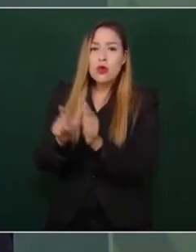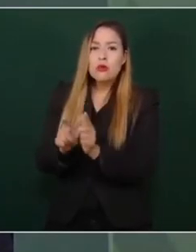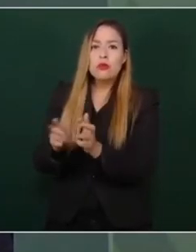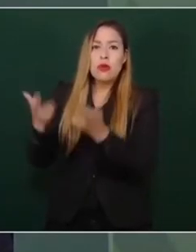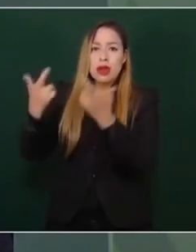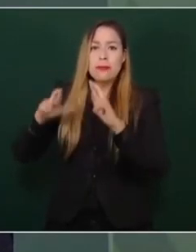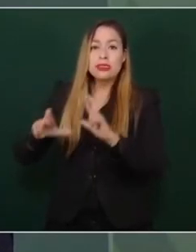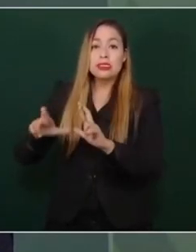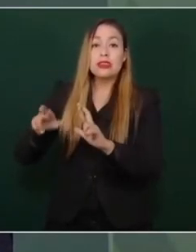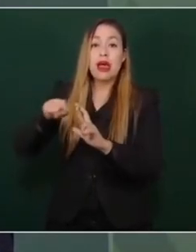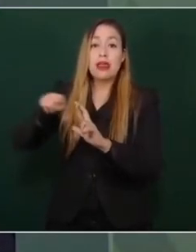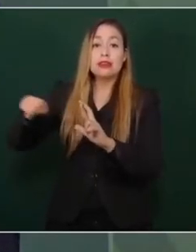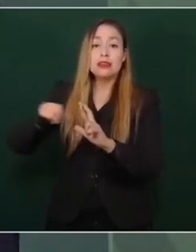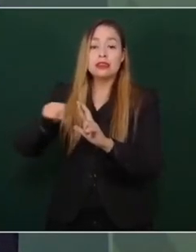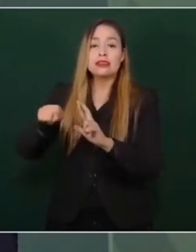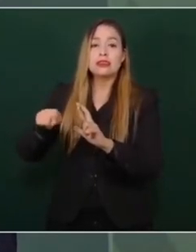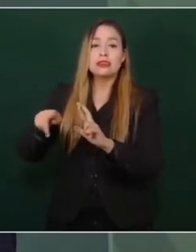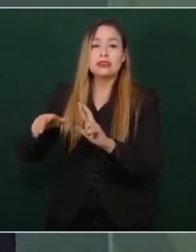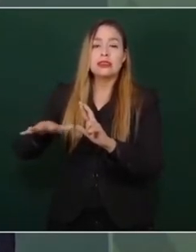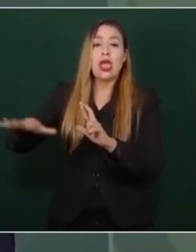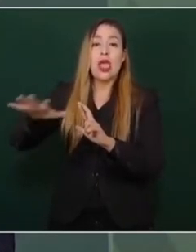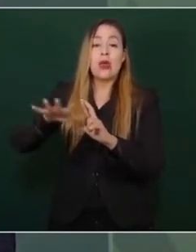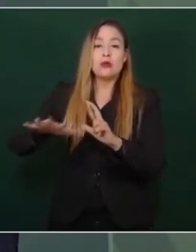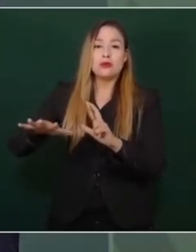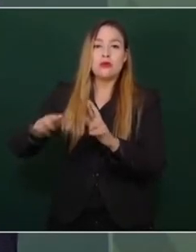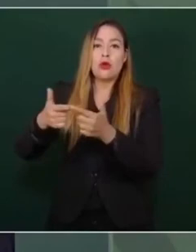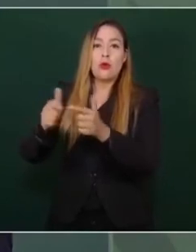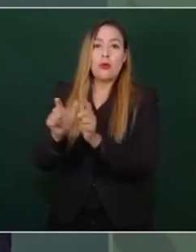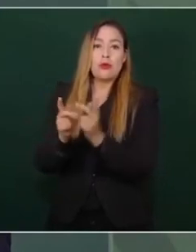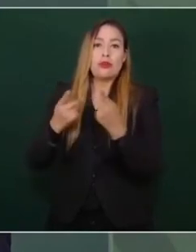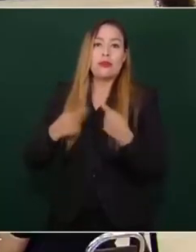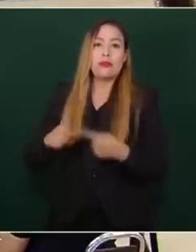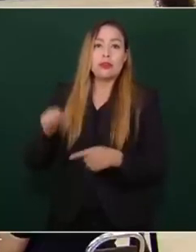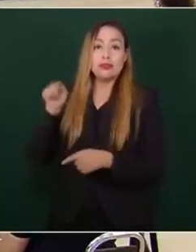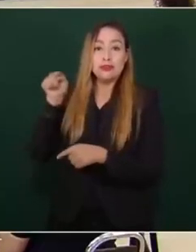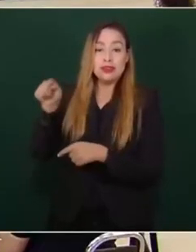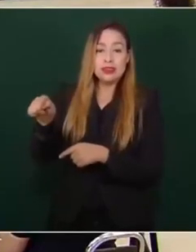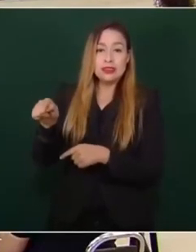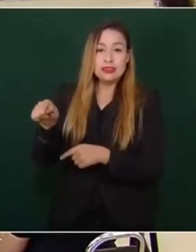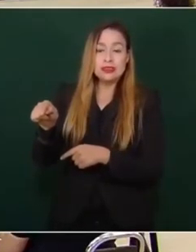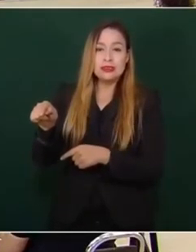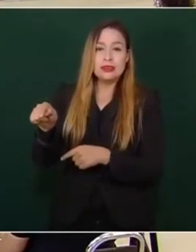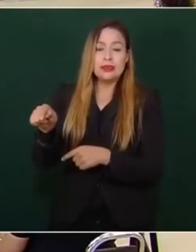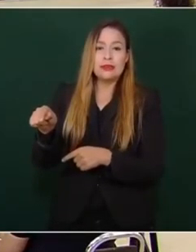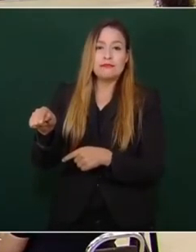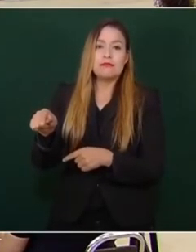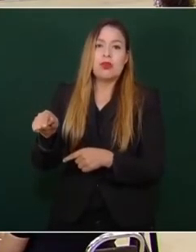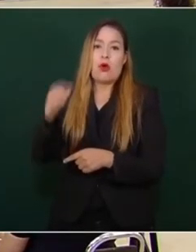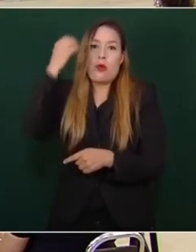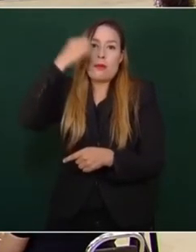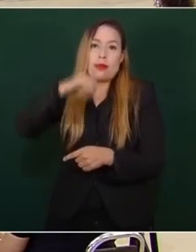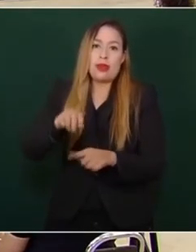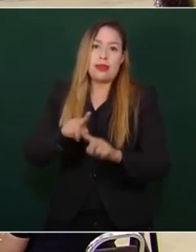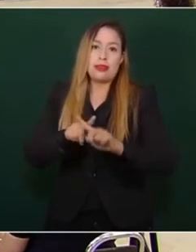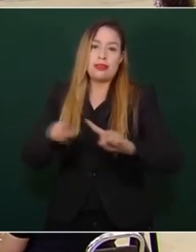considerado de derecha, conservador.